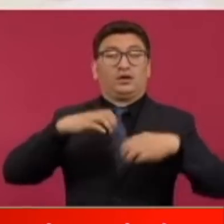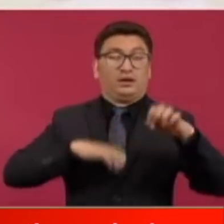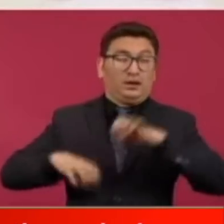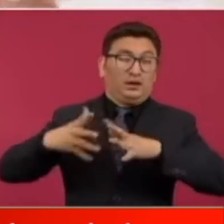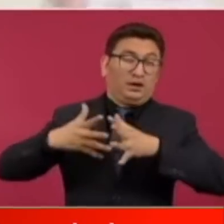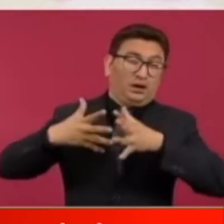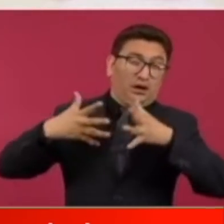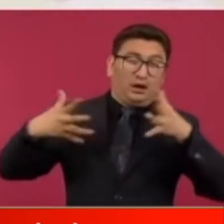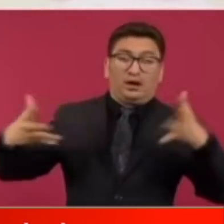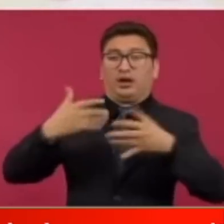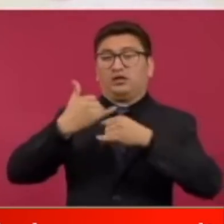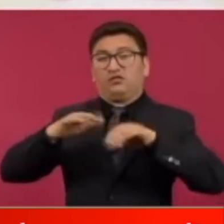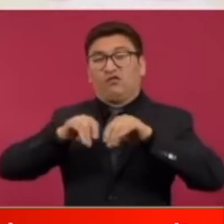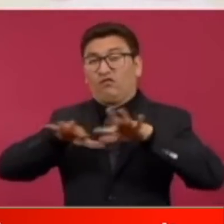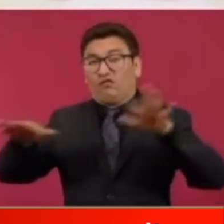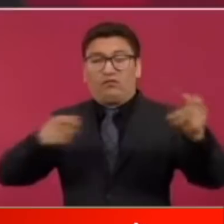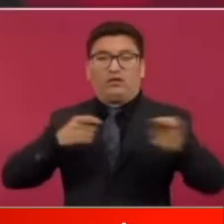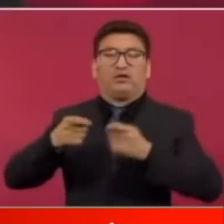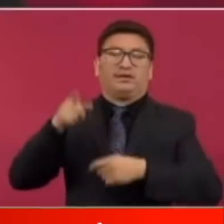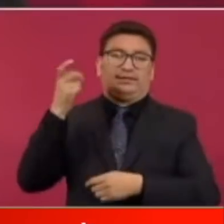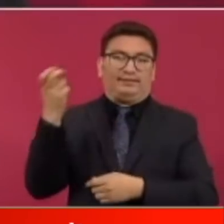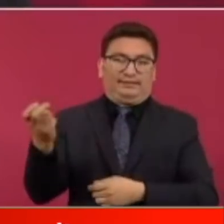de la información domina esto